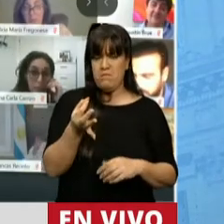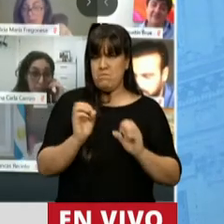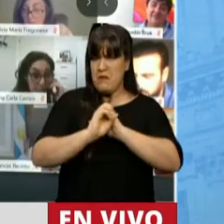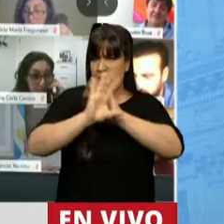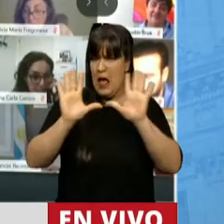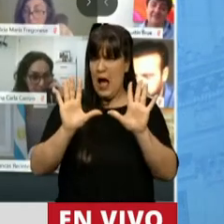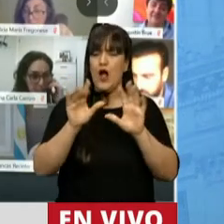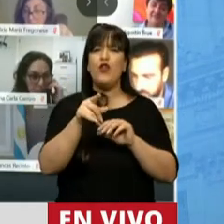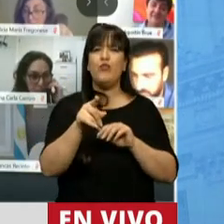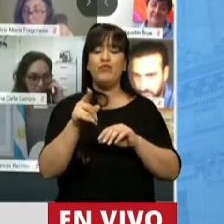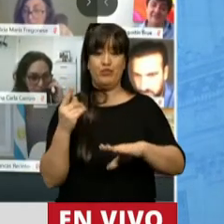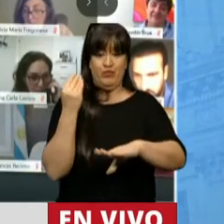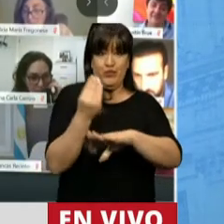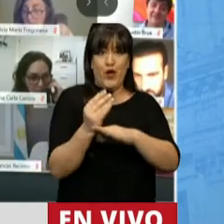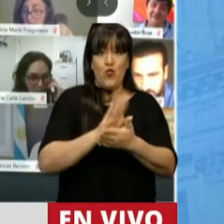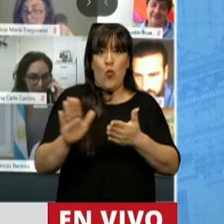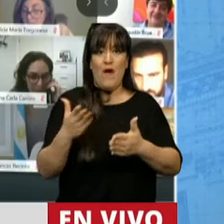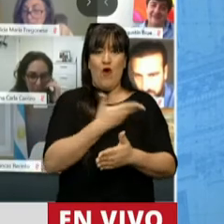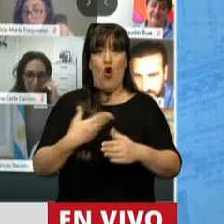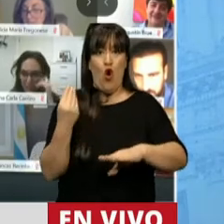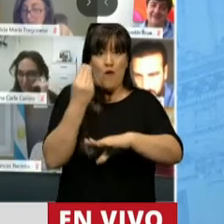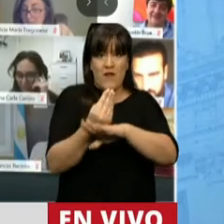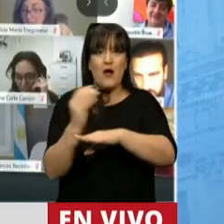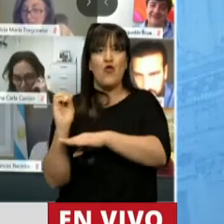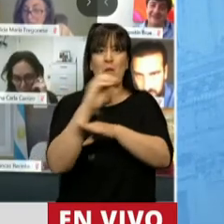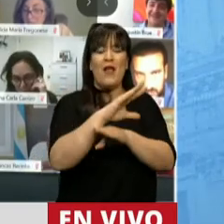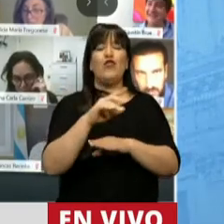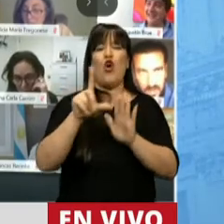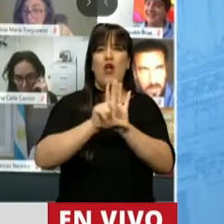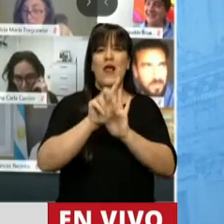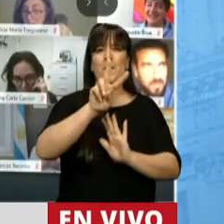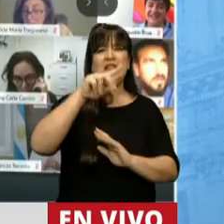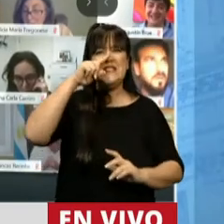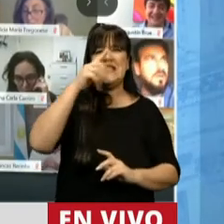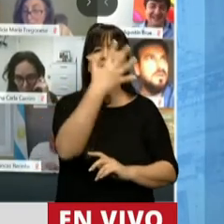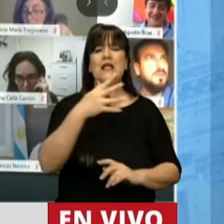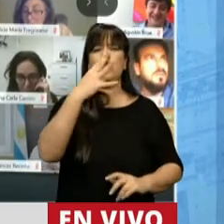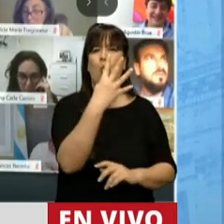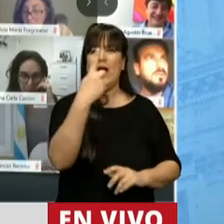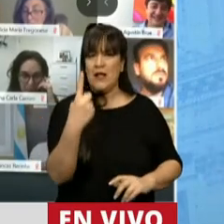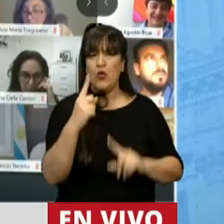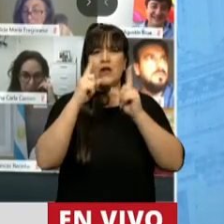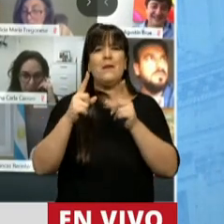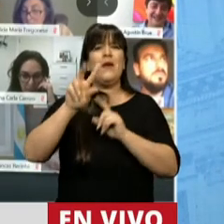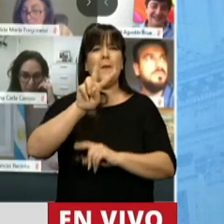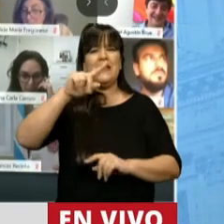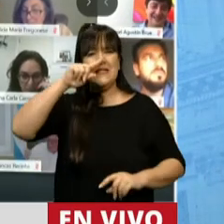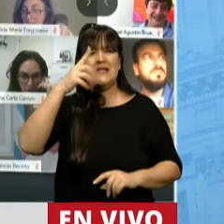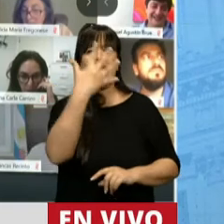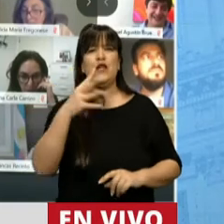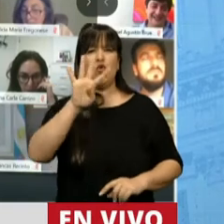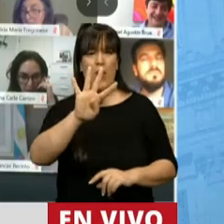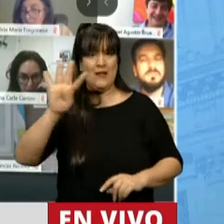al poco de asumir, envió al Congreso las leyes 27.541 y la 27.544,